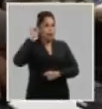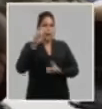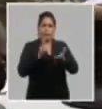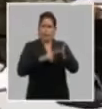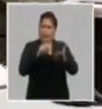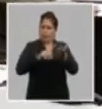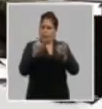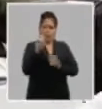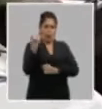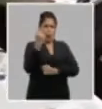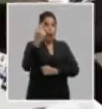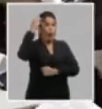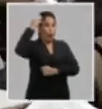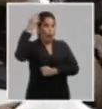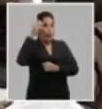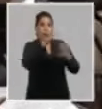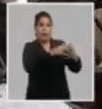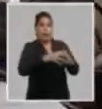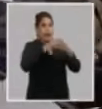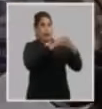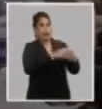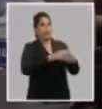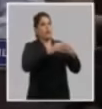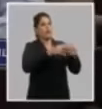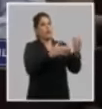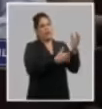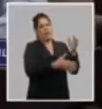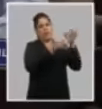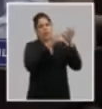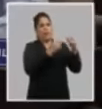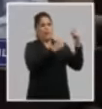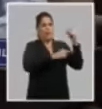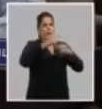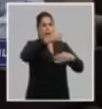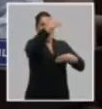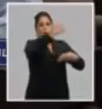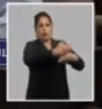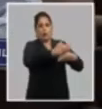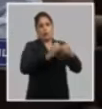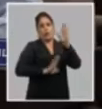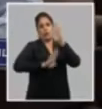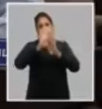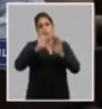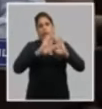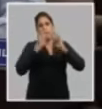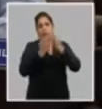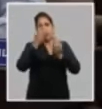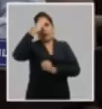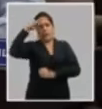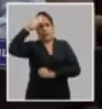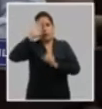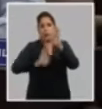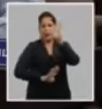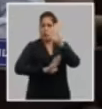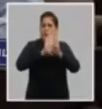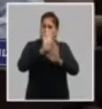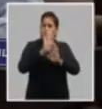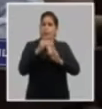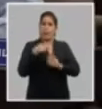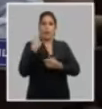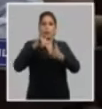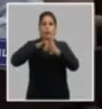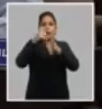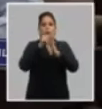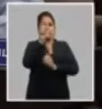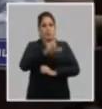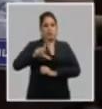solo los militantes que el gobierno de los Estados Unidos realmente es el principal obstáculo para el desarrollo de la familia cubana para el desarrollo de nuestro